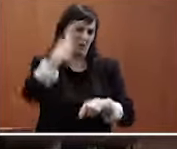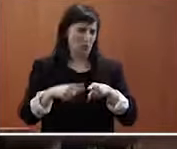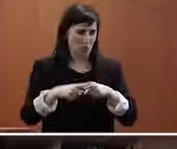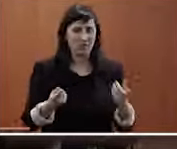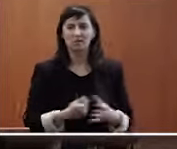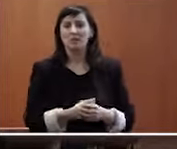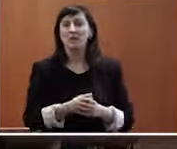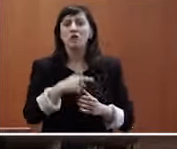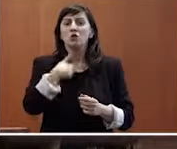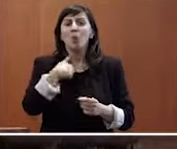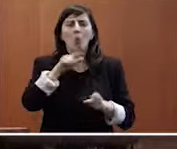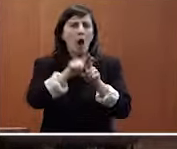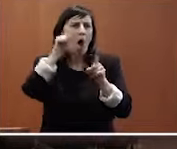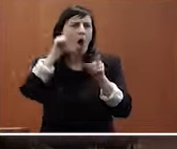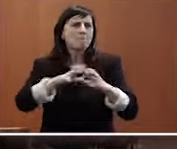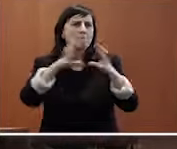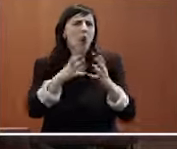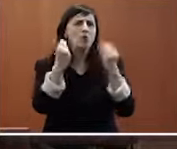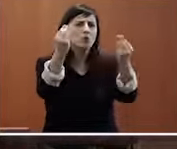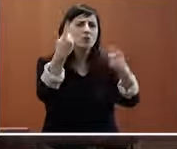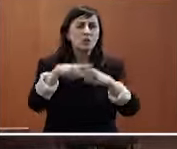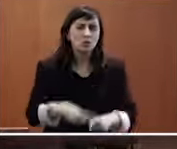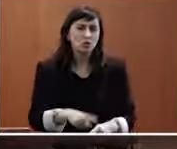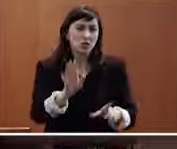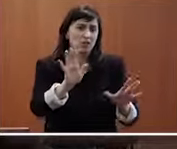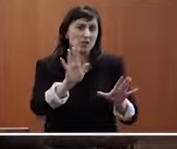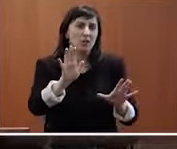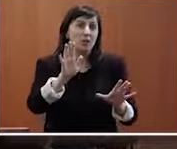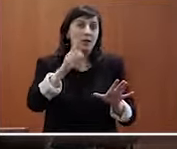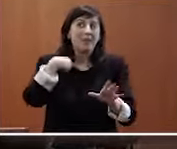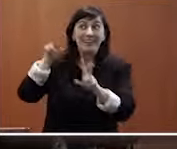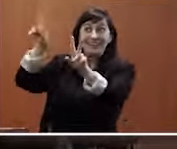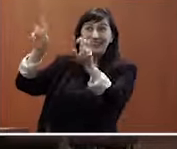yo sin muchas pretensiones quería contaros alguna cosa a raíz del título no sé si